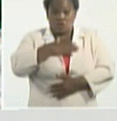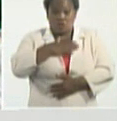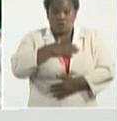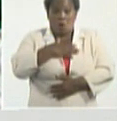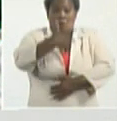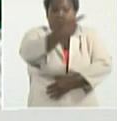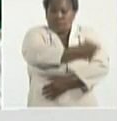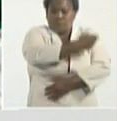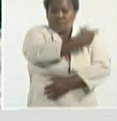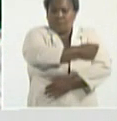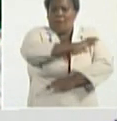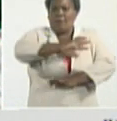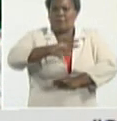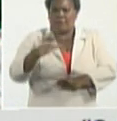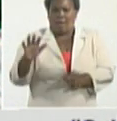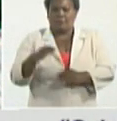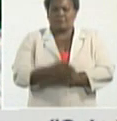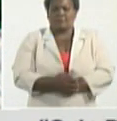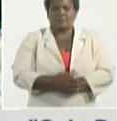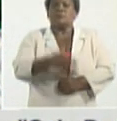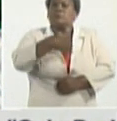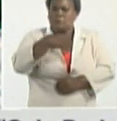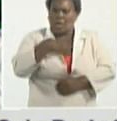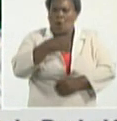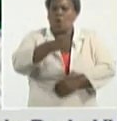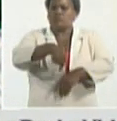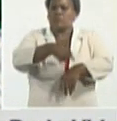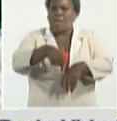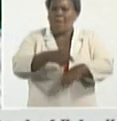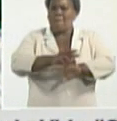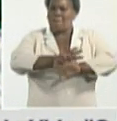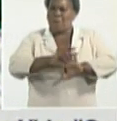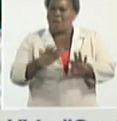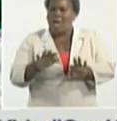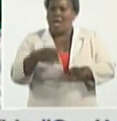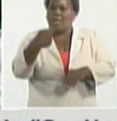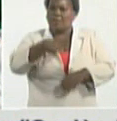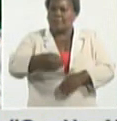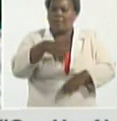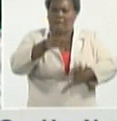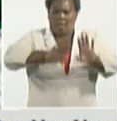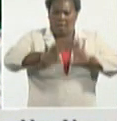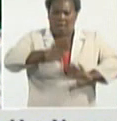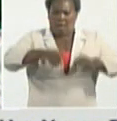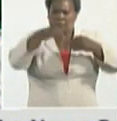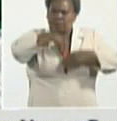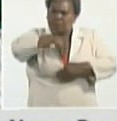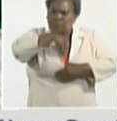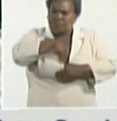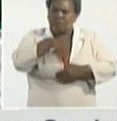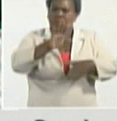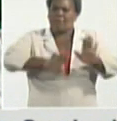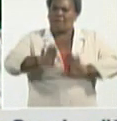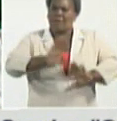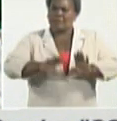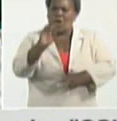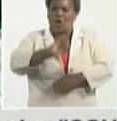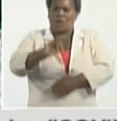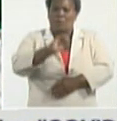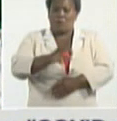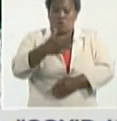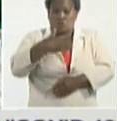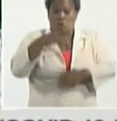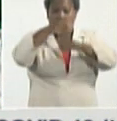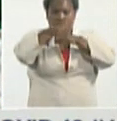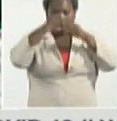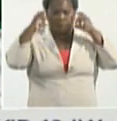dosis y el tiempo suficiente como para tener el desarrollo de los anticuerpos necesarios yo me protejo